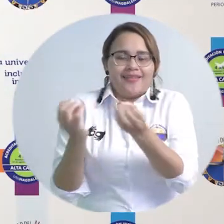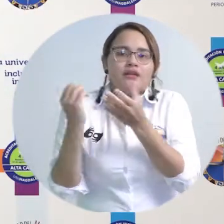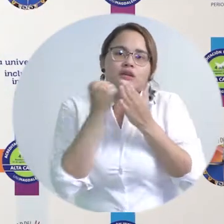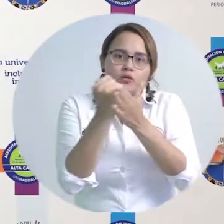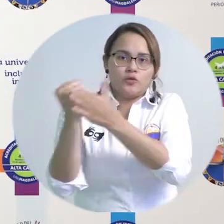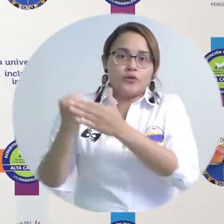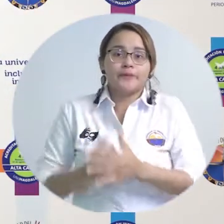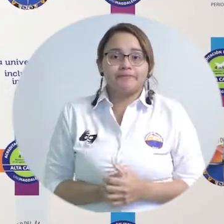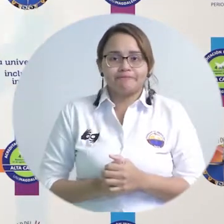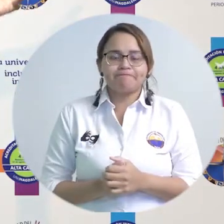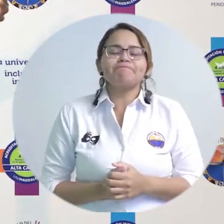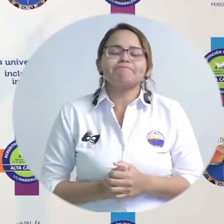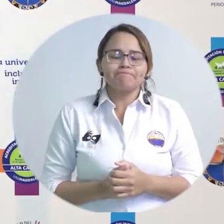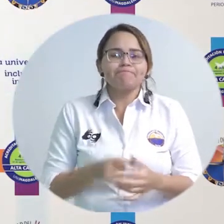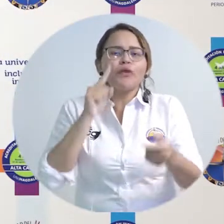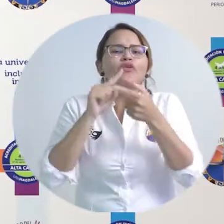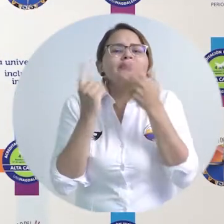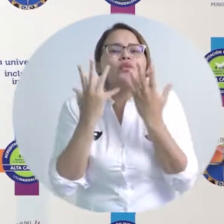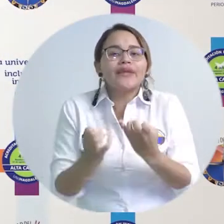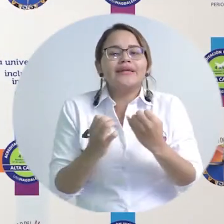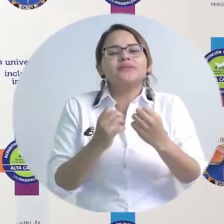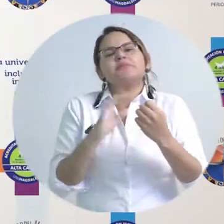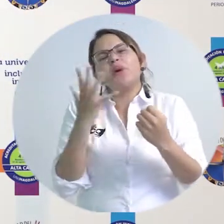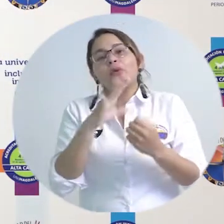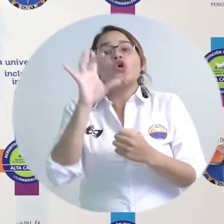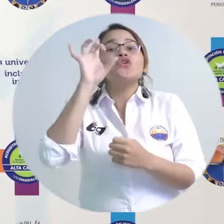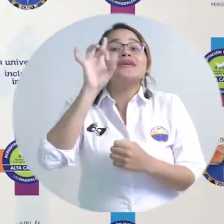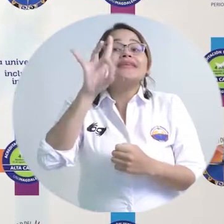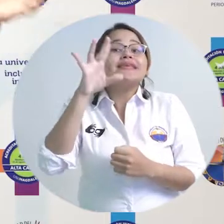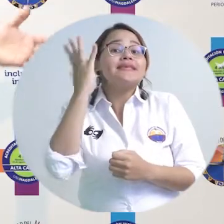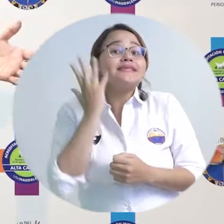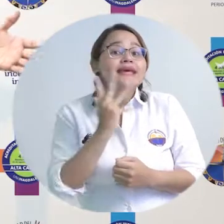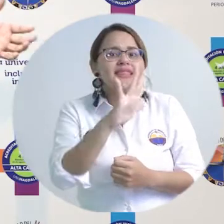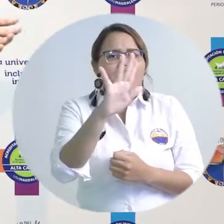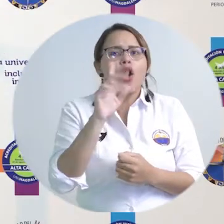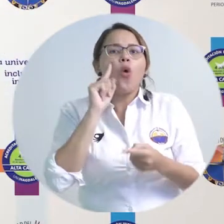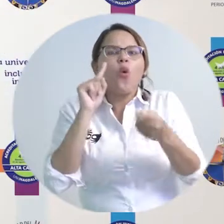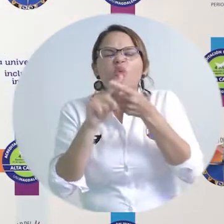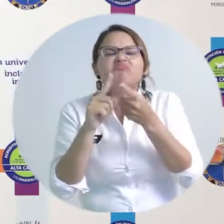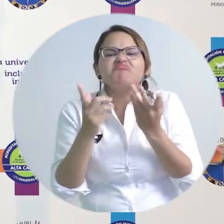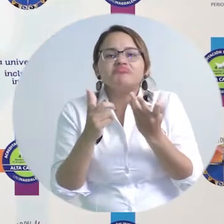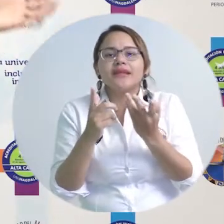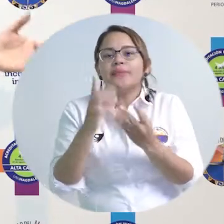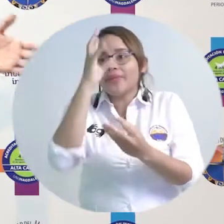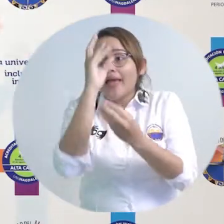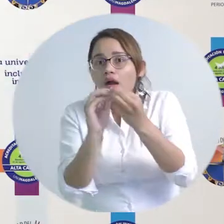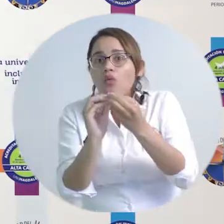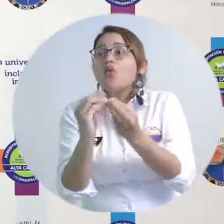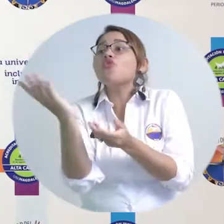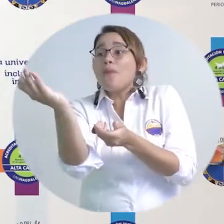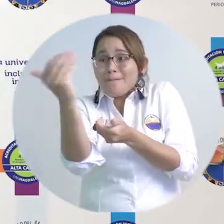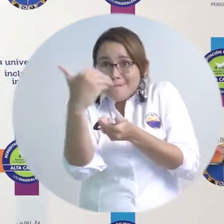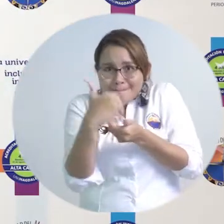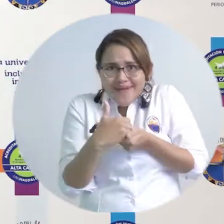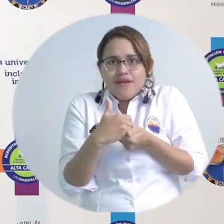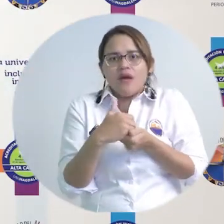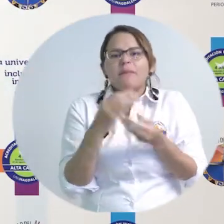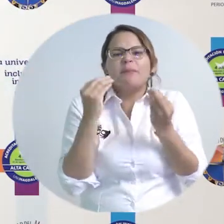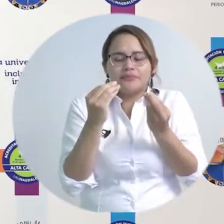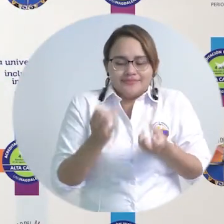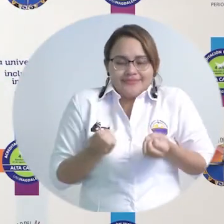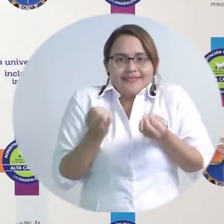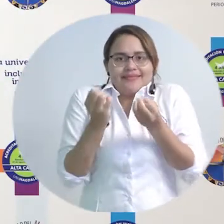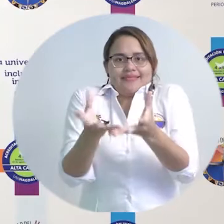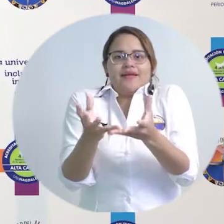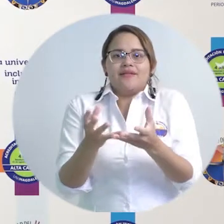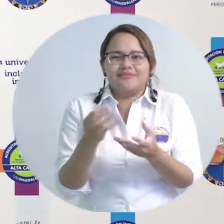en los puntos cercanos a la residencia, disminuimos los trayectos de la gente en la calle, no generamos congestión en los centros